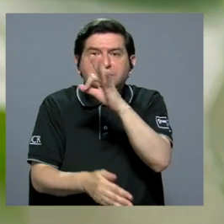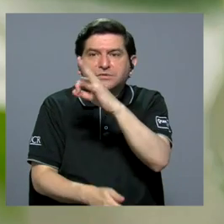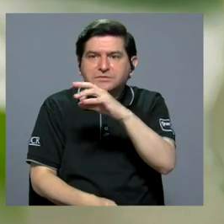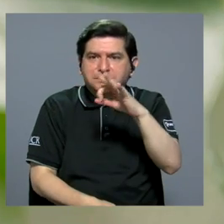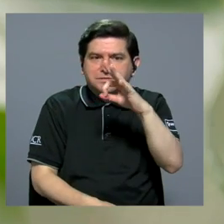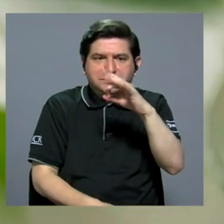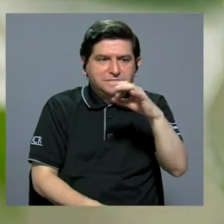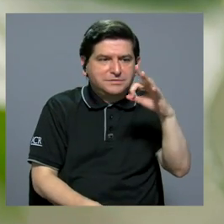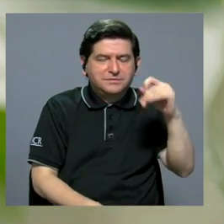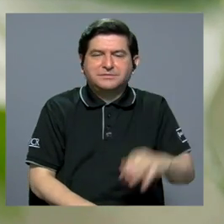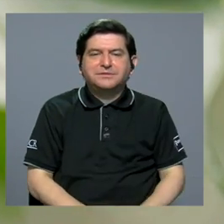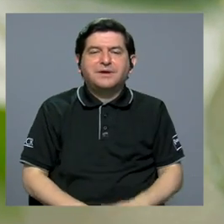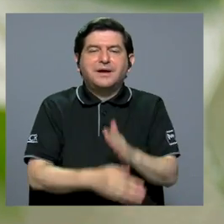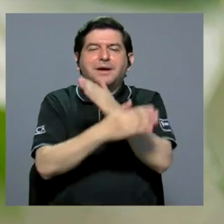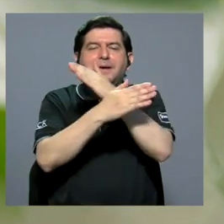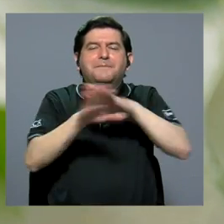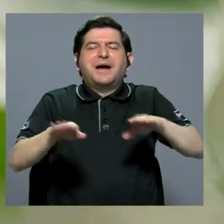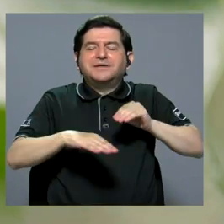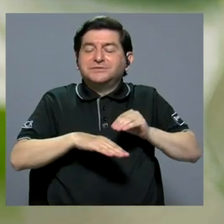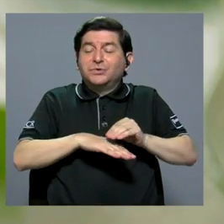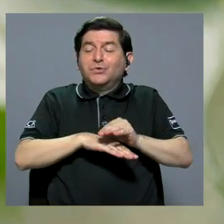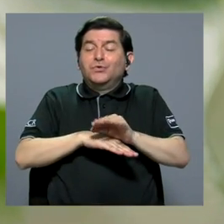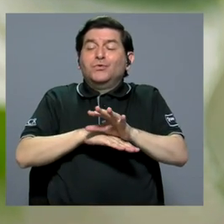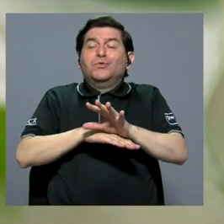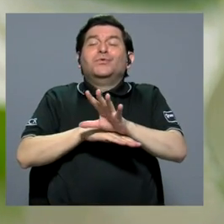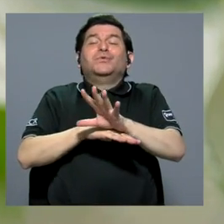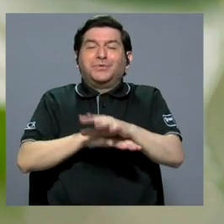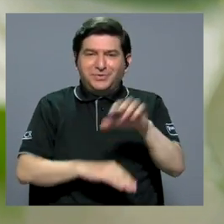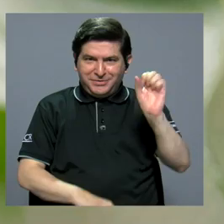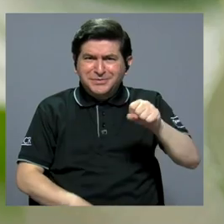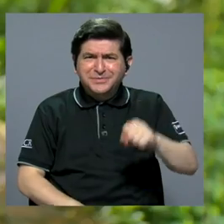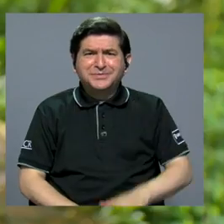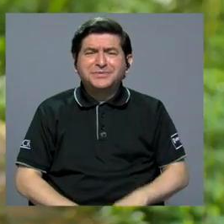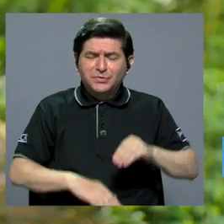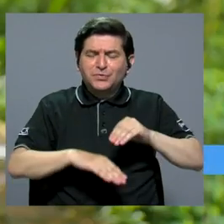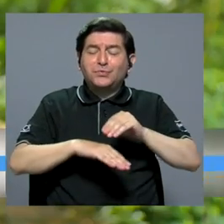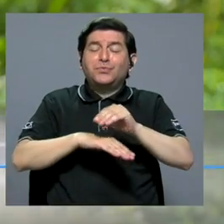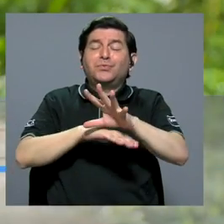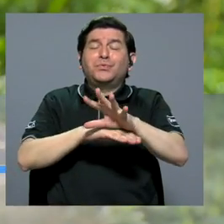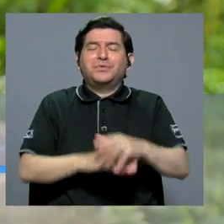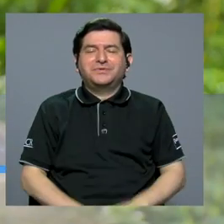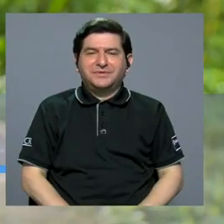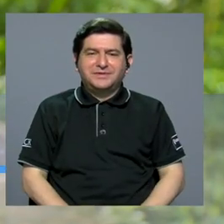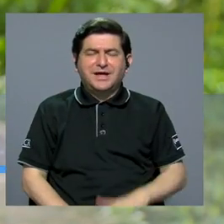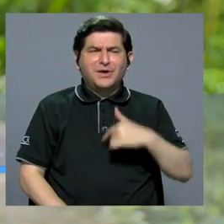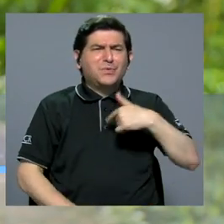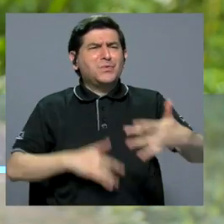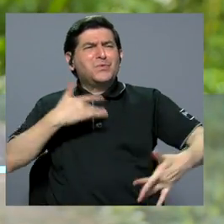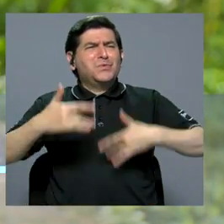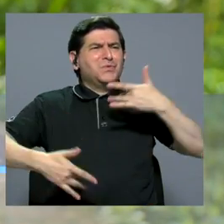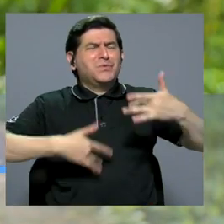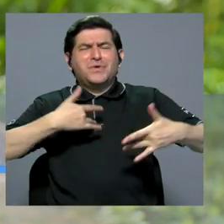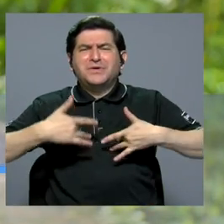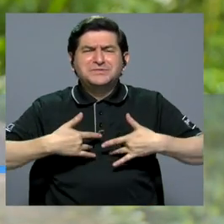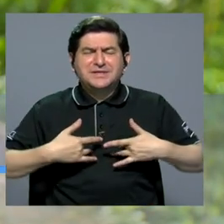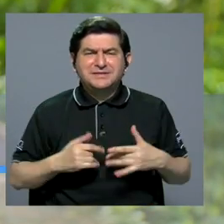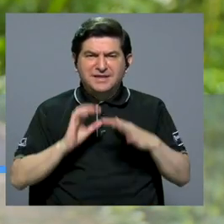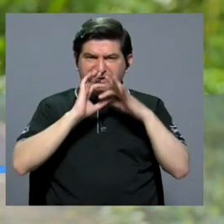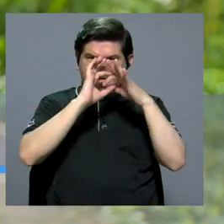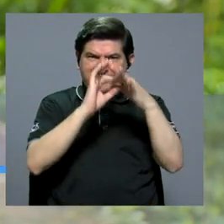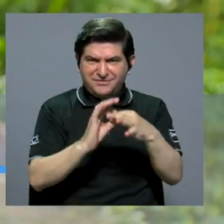a las mariposas, la paz lo va inundando, la paz lo va inundando, se va uno sintiendo en